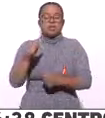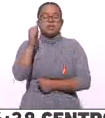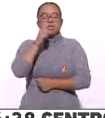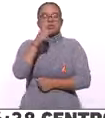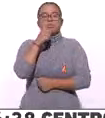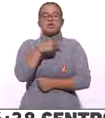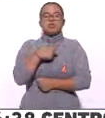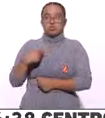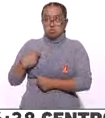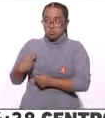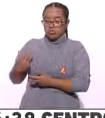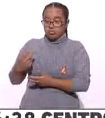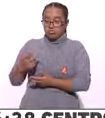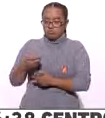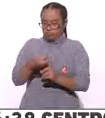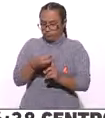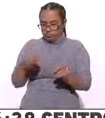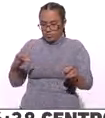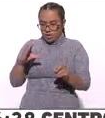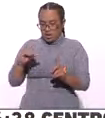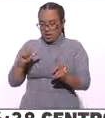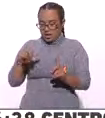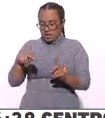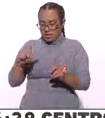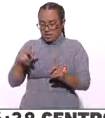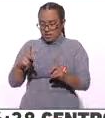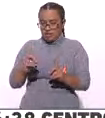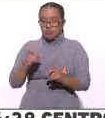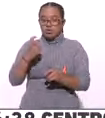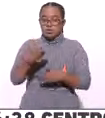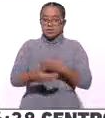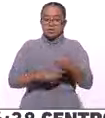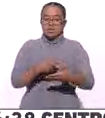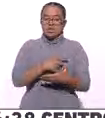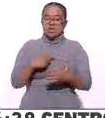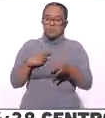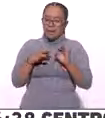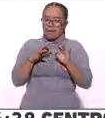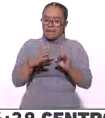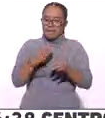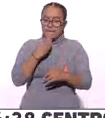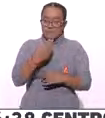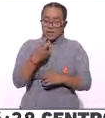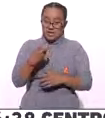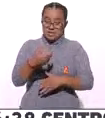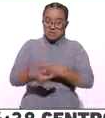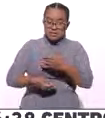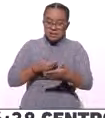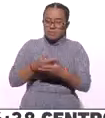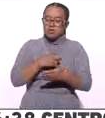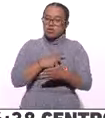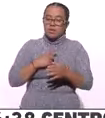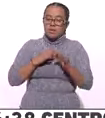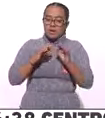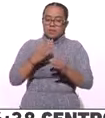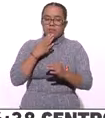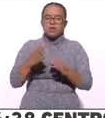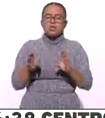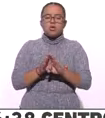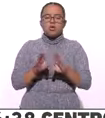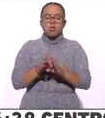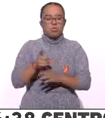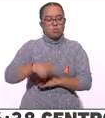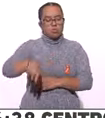pretendiendo siempre como organización que los servicios sean de primera calidad, que los servicios que se prestan, y ahí se puede medir la